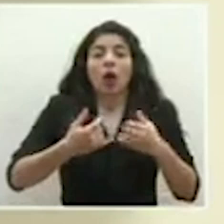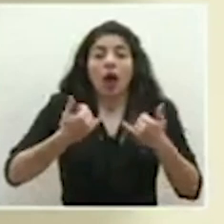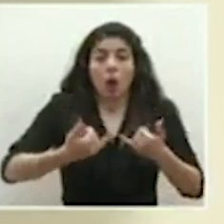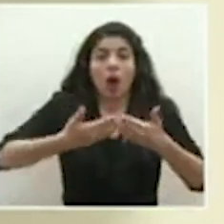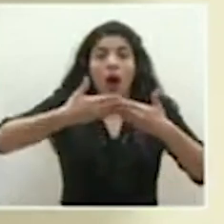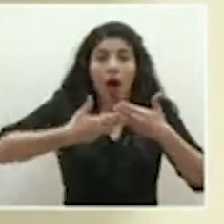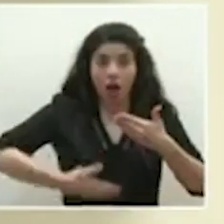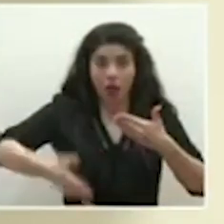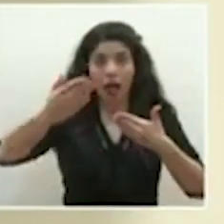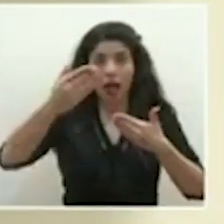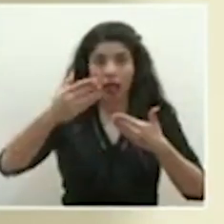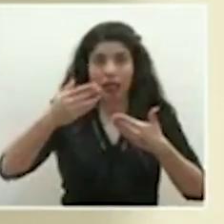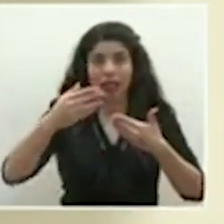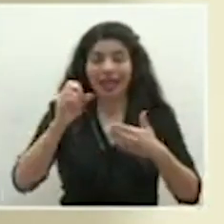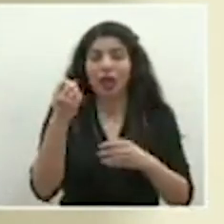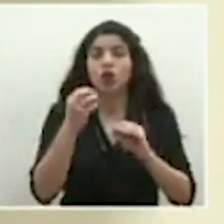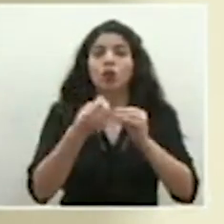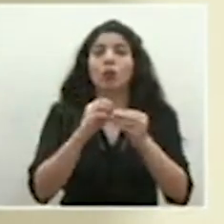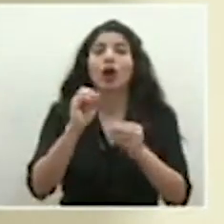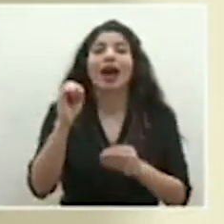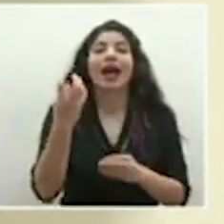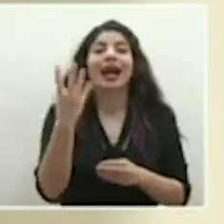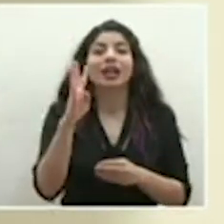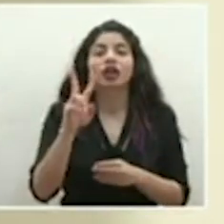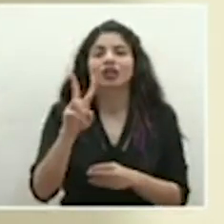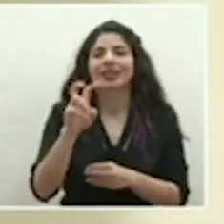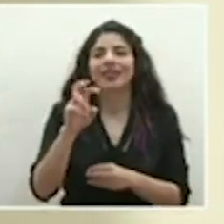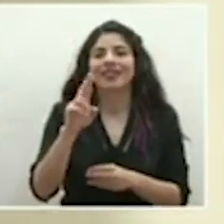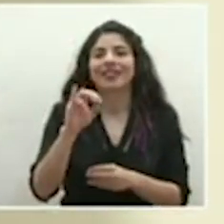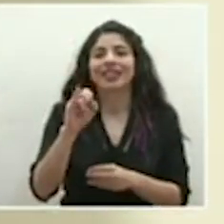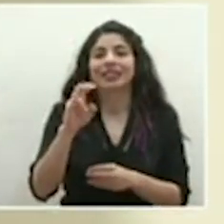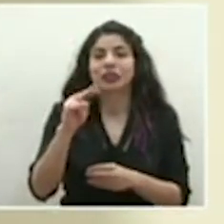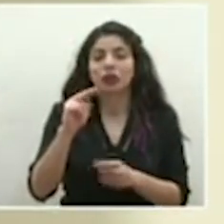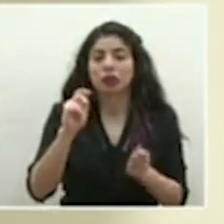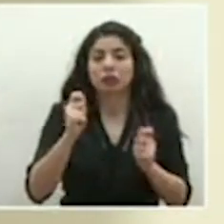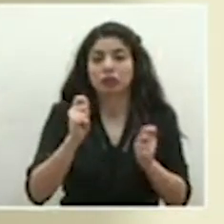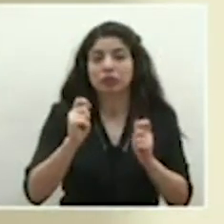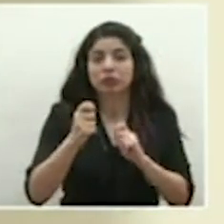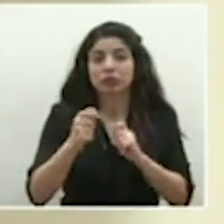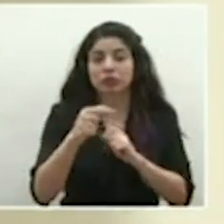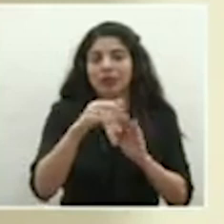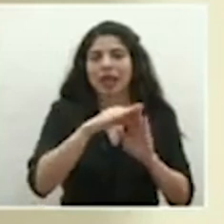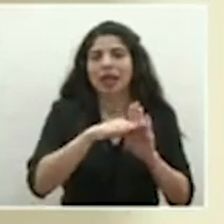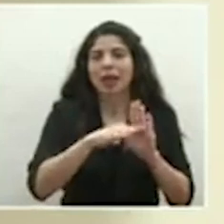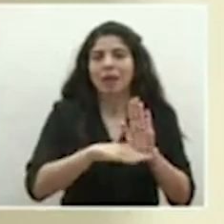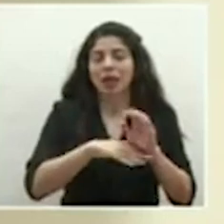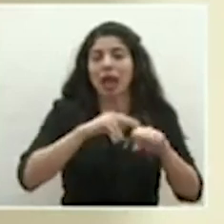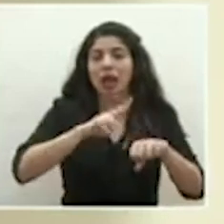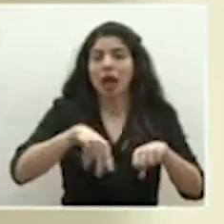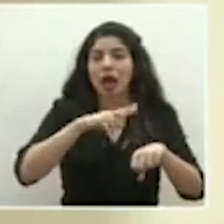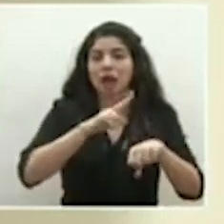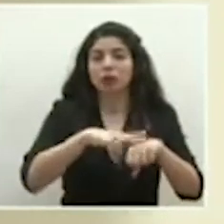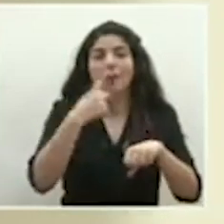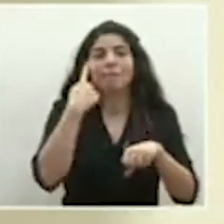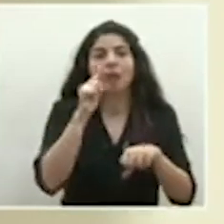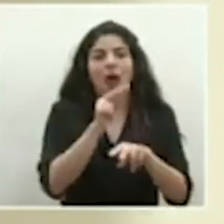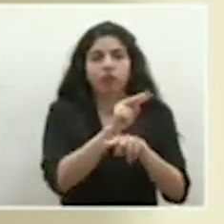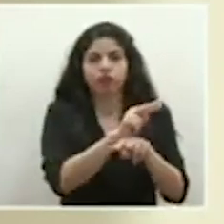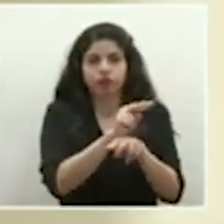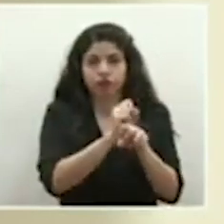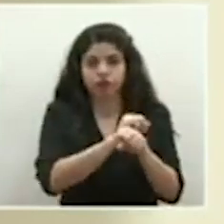adelante, a partir de la versión 14 de los lineamientos nacionales para la vigilancia de la enfermedad COVID-19,